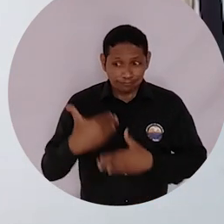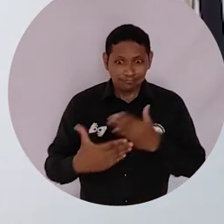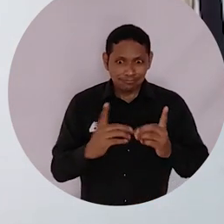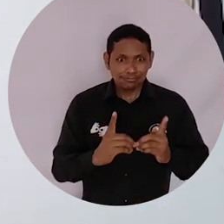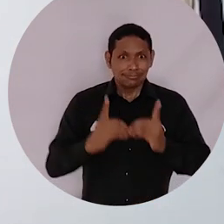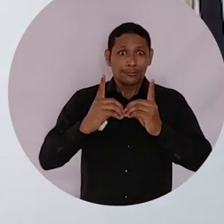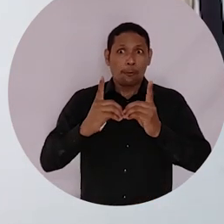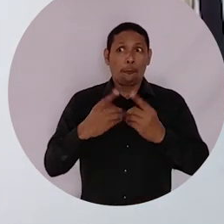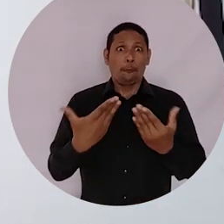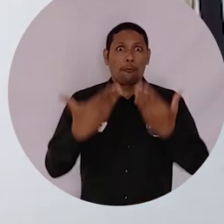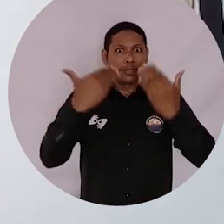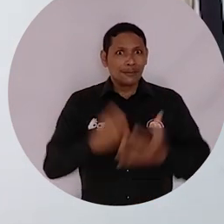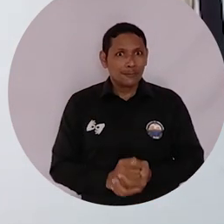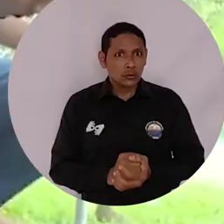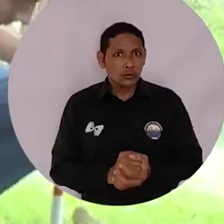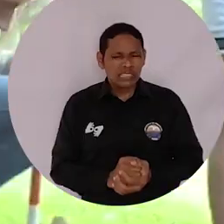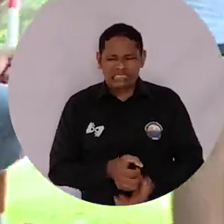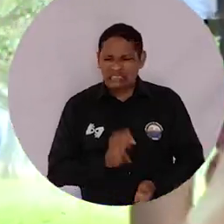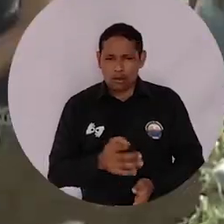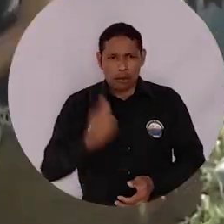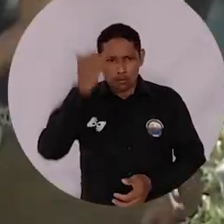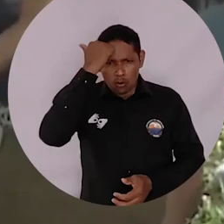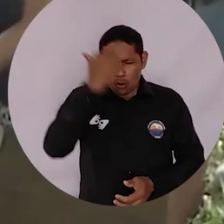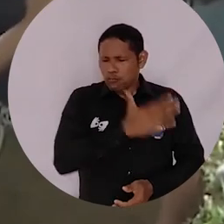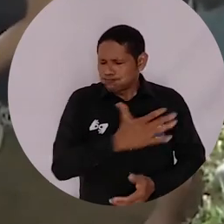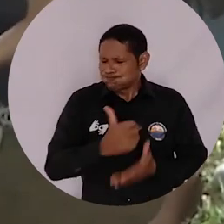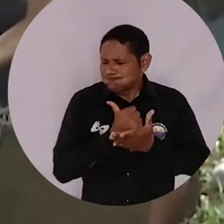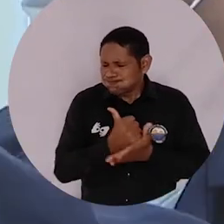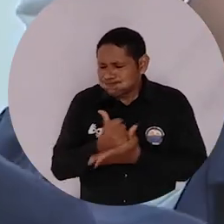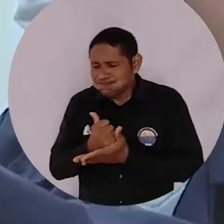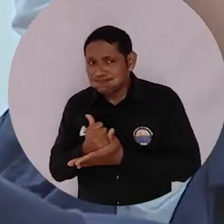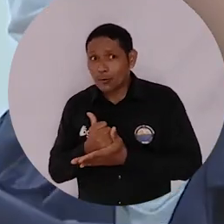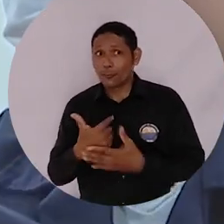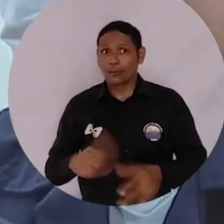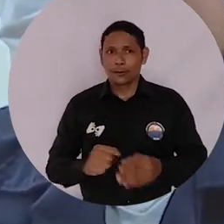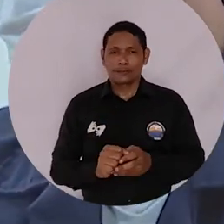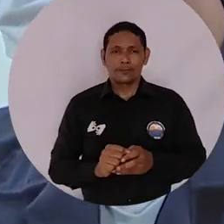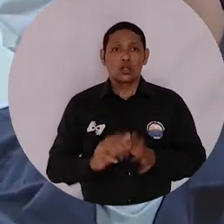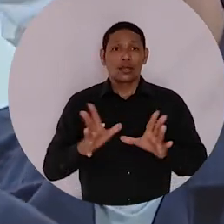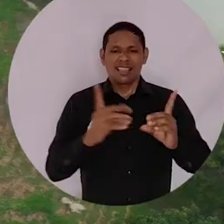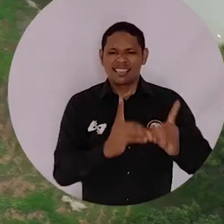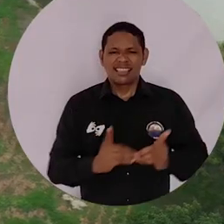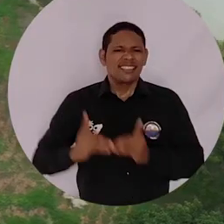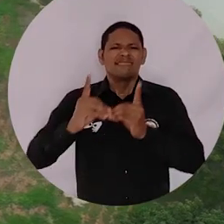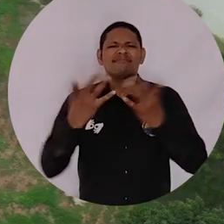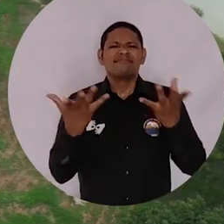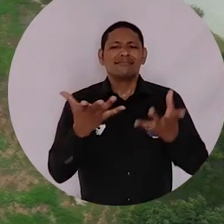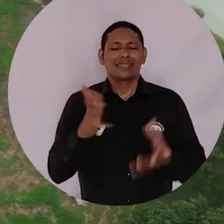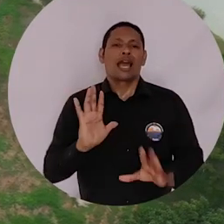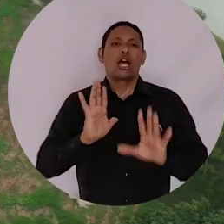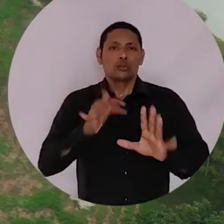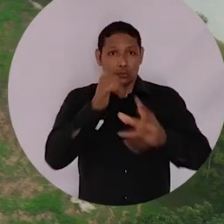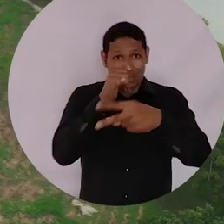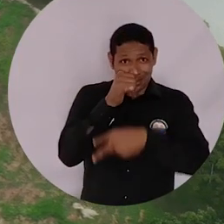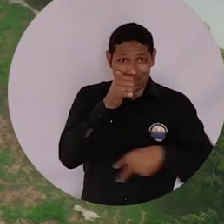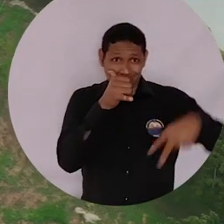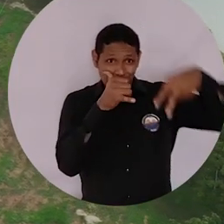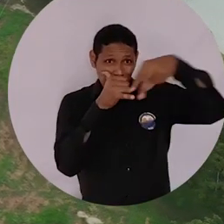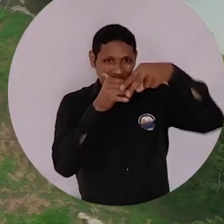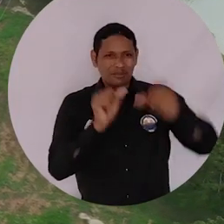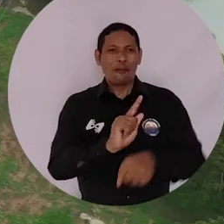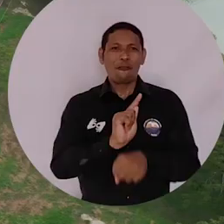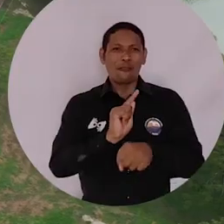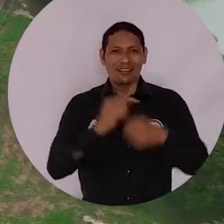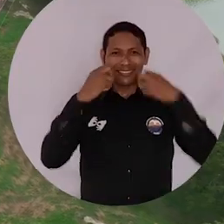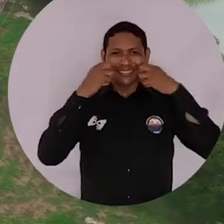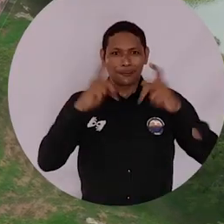hicieron de una forma muy eficaz. El diplomado fue ofertado por el programa de antropología adscrito a la Facultad de Humanidades de esta